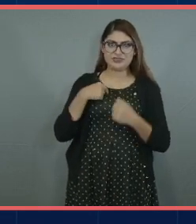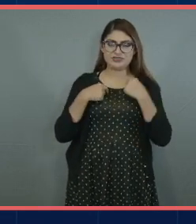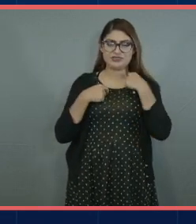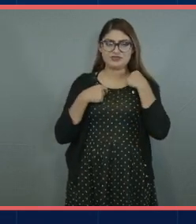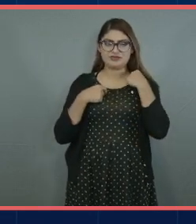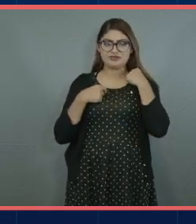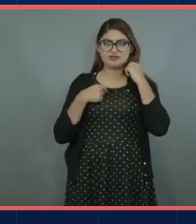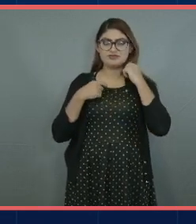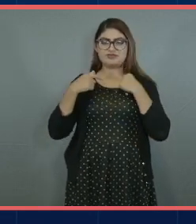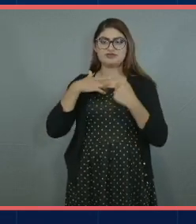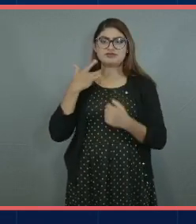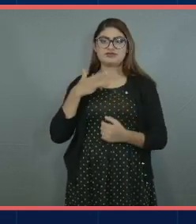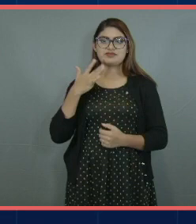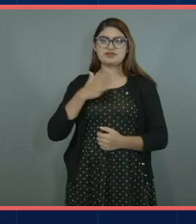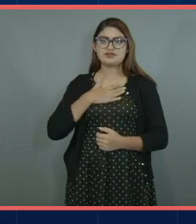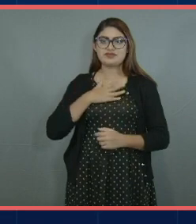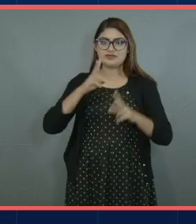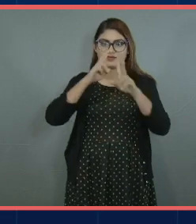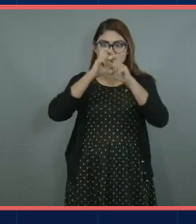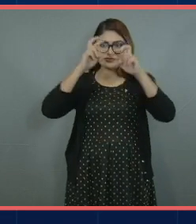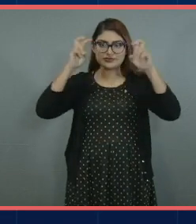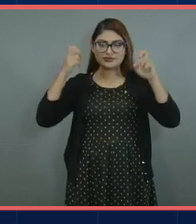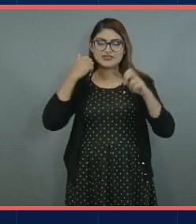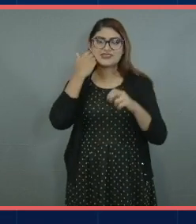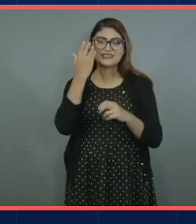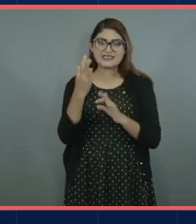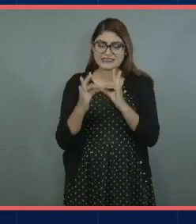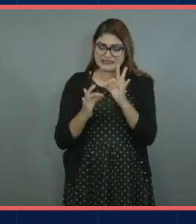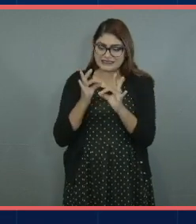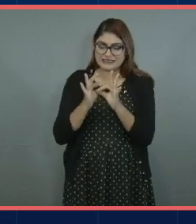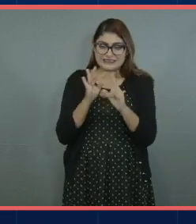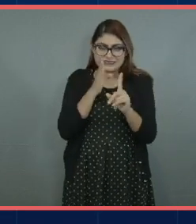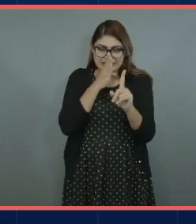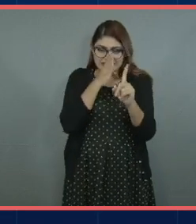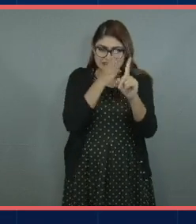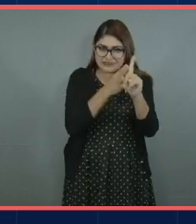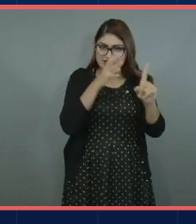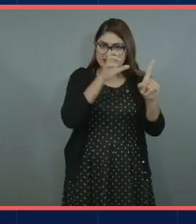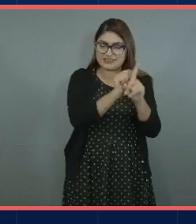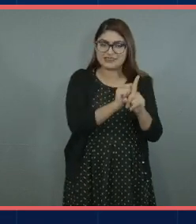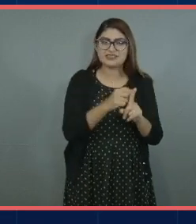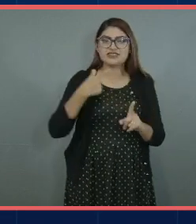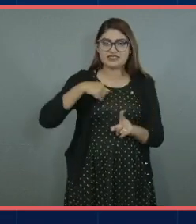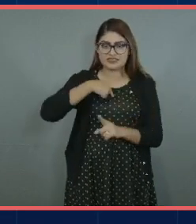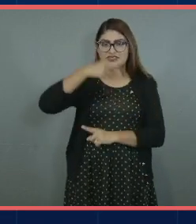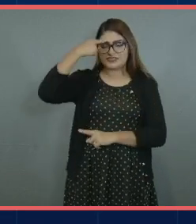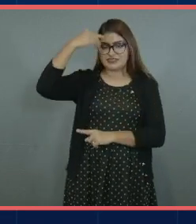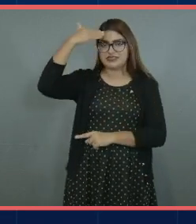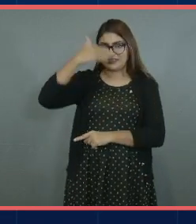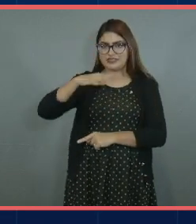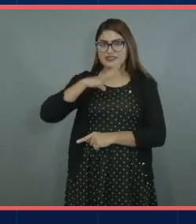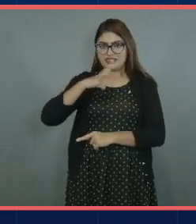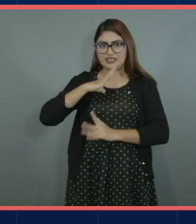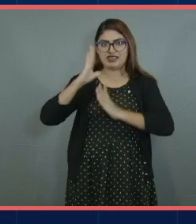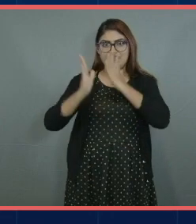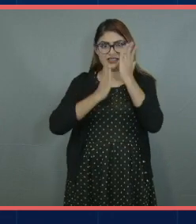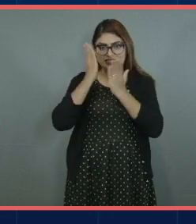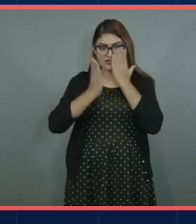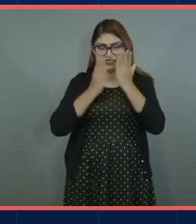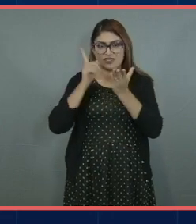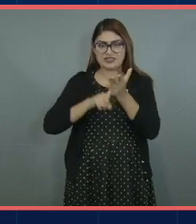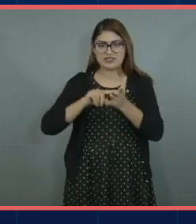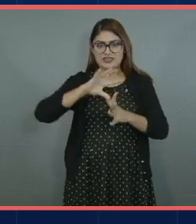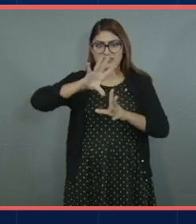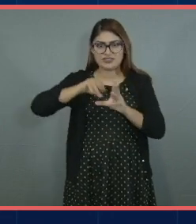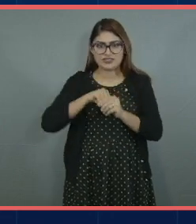imaginábamos nuestros sueños ¿no? el verlos plasmados algún día el que sabíamos que estábamos estudiando por un objetivo o muchos en conjunto